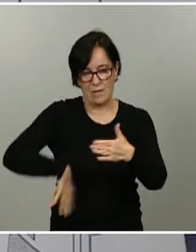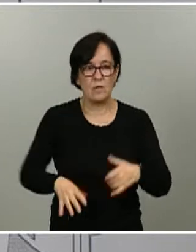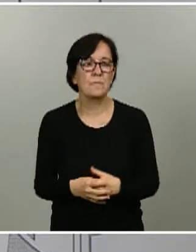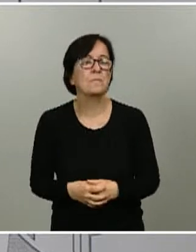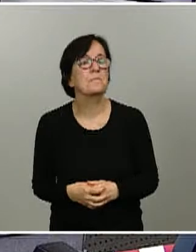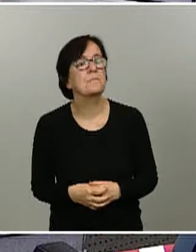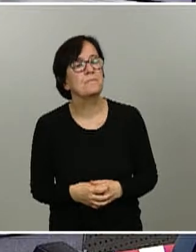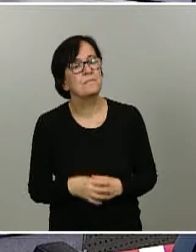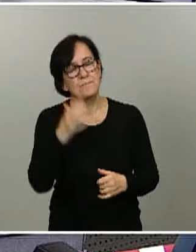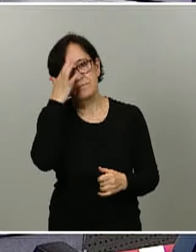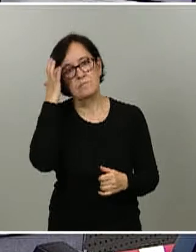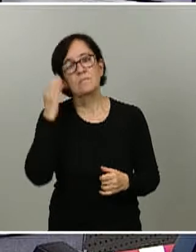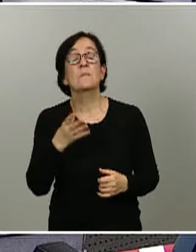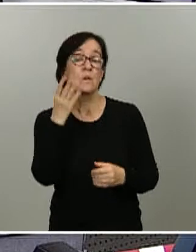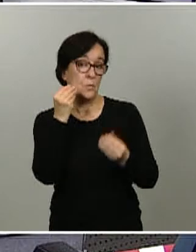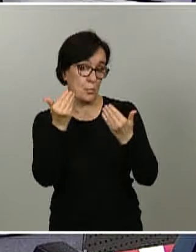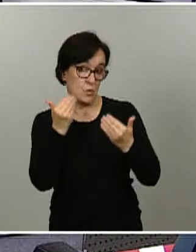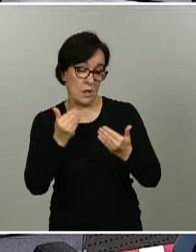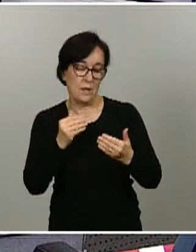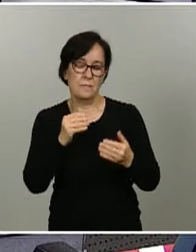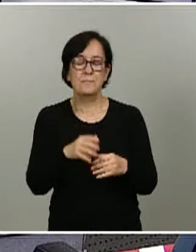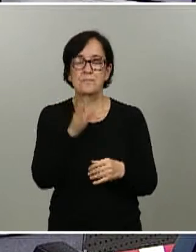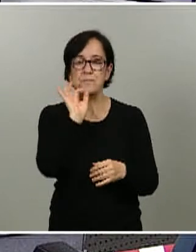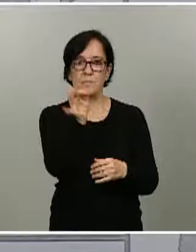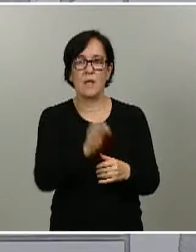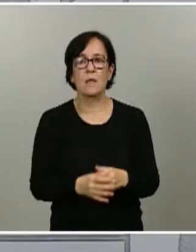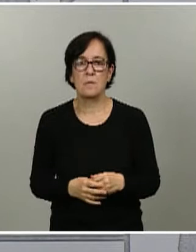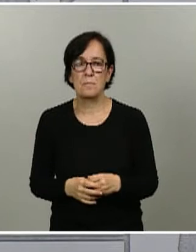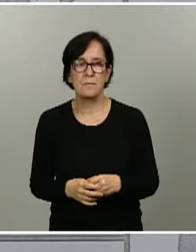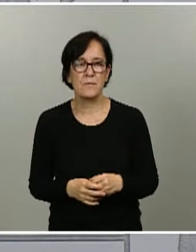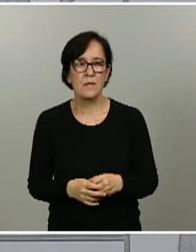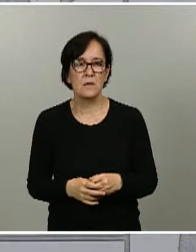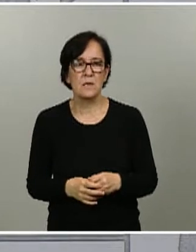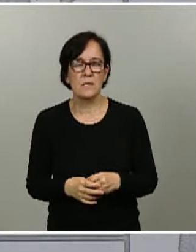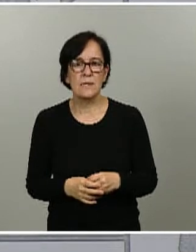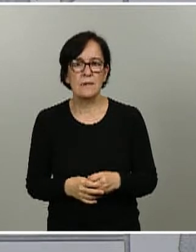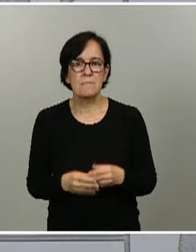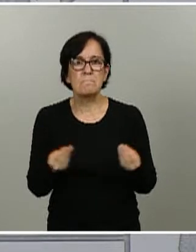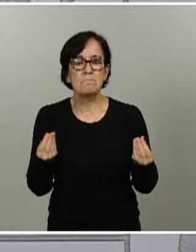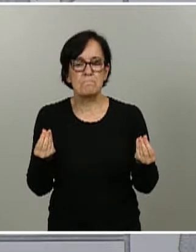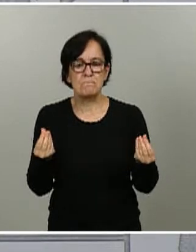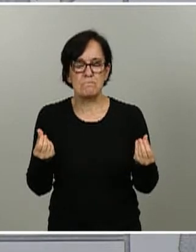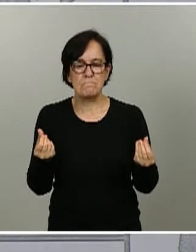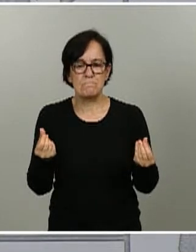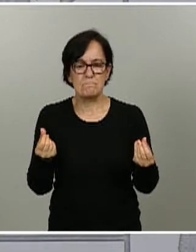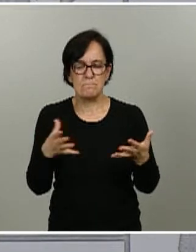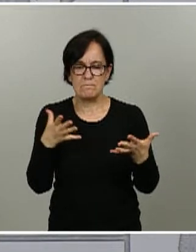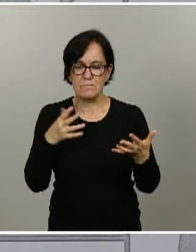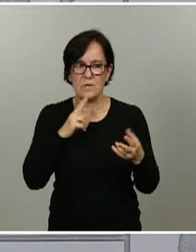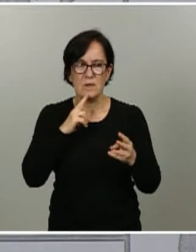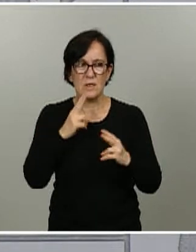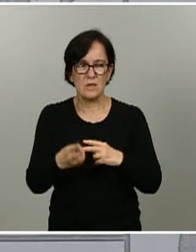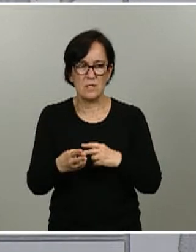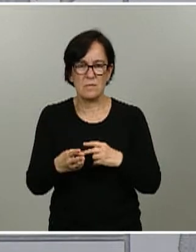Pues sí, muchas gracias. Ciertamente tendría que ampliar la respuesta seguramente a algún